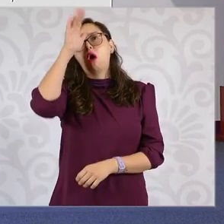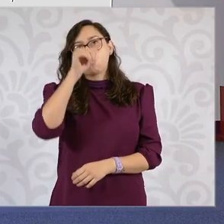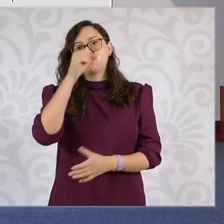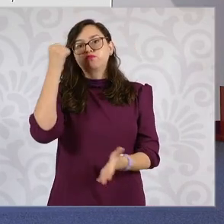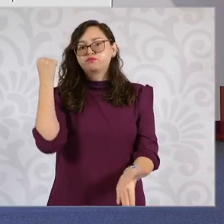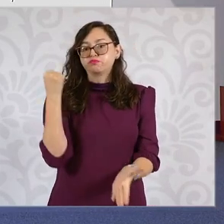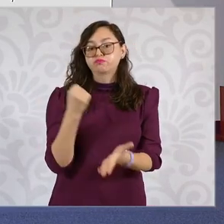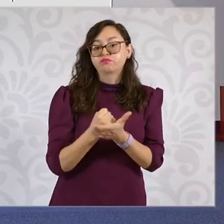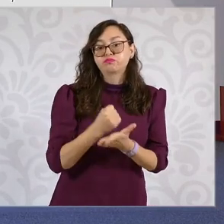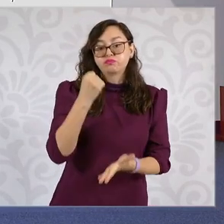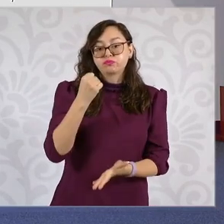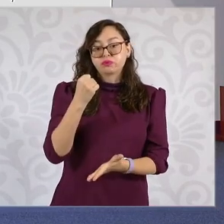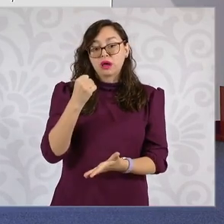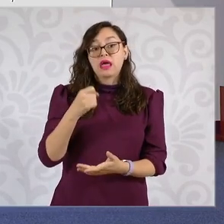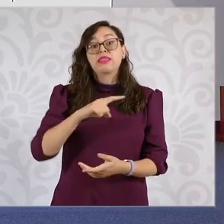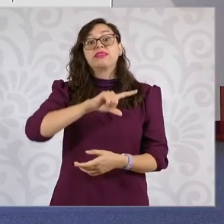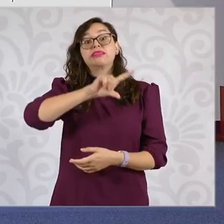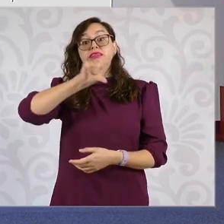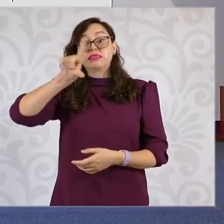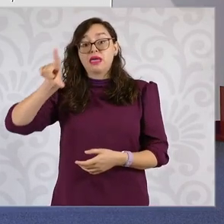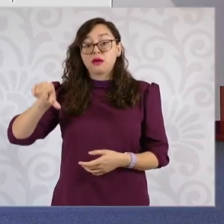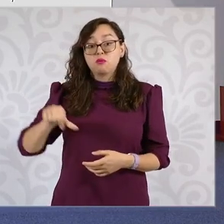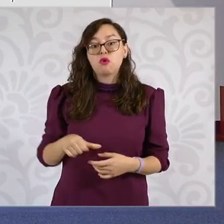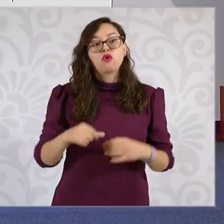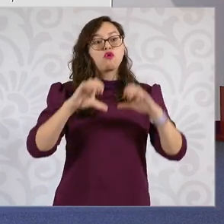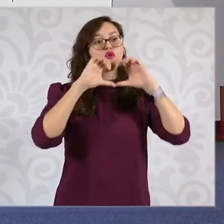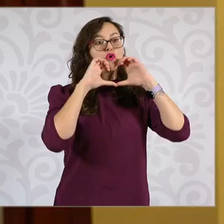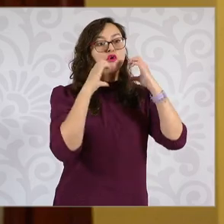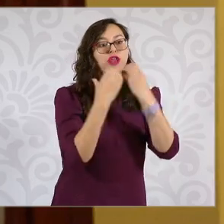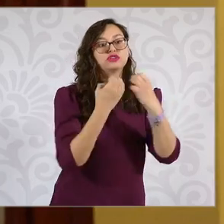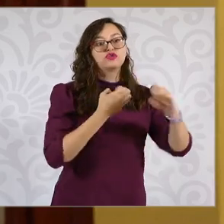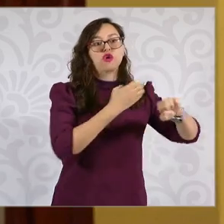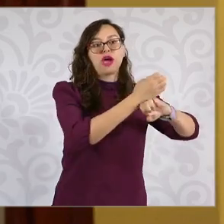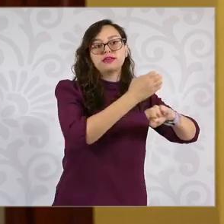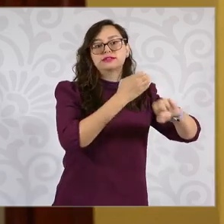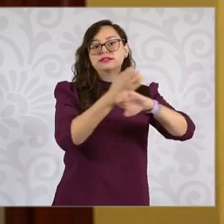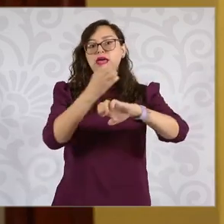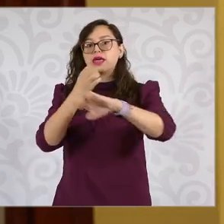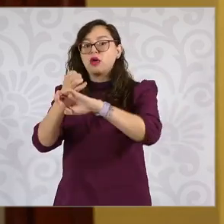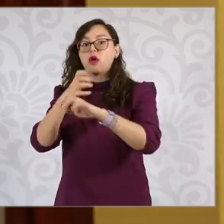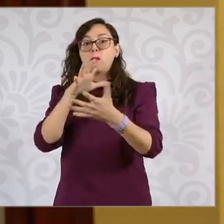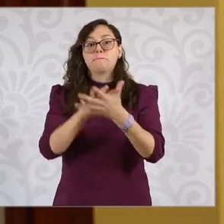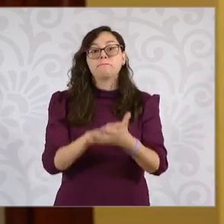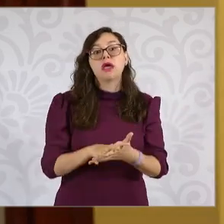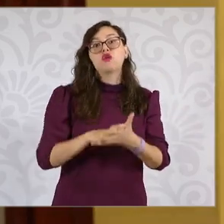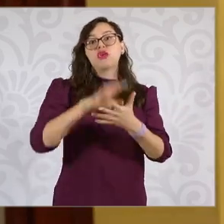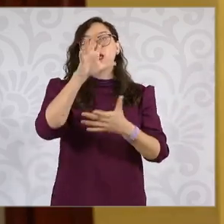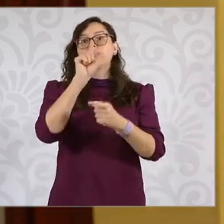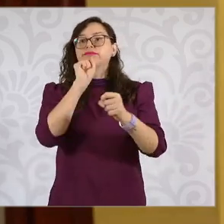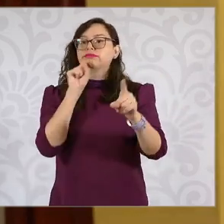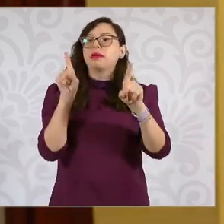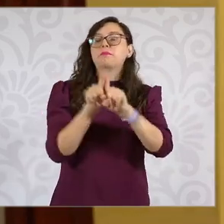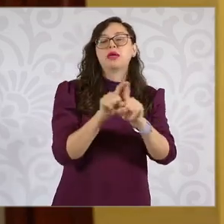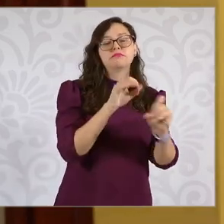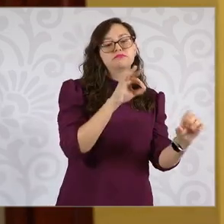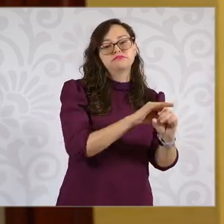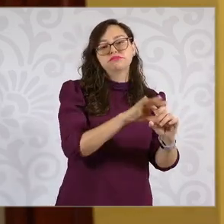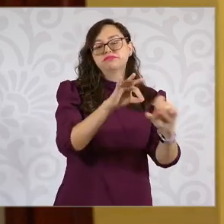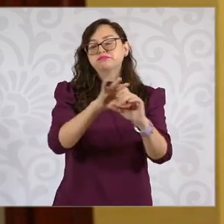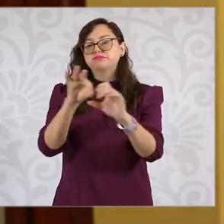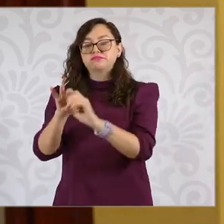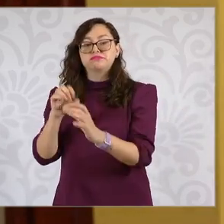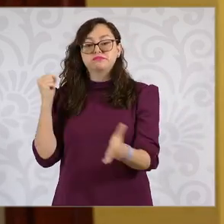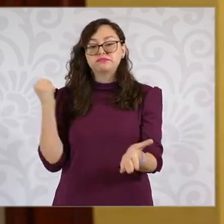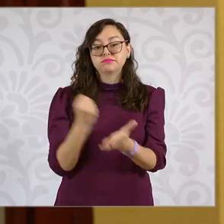éstas sean aprobadas por la mayoría de las legislaturas, de los estados y de la Ciudad de México. El Congreso de la Unión o la